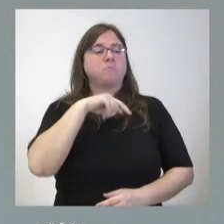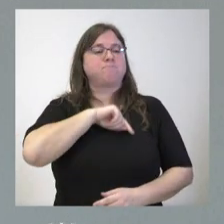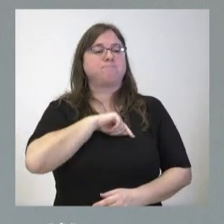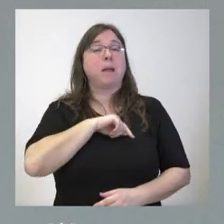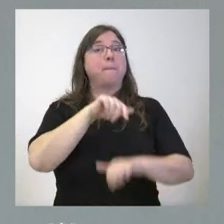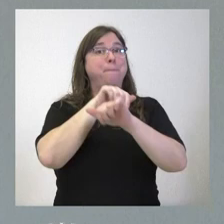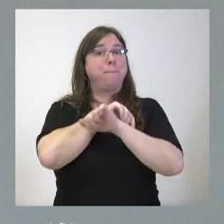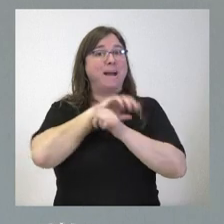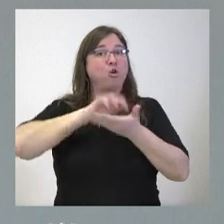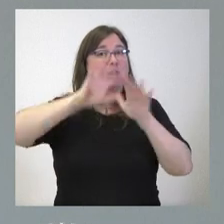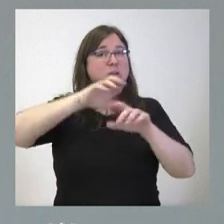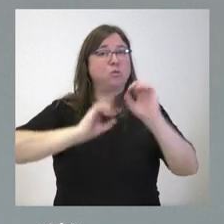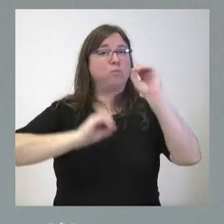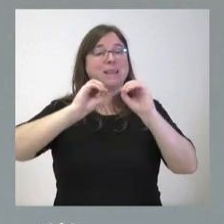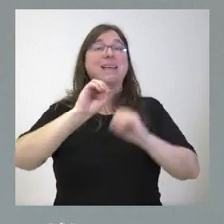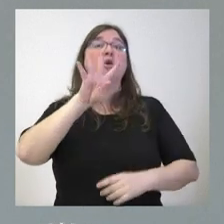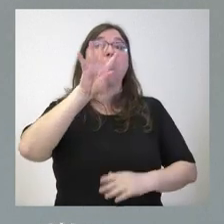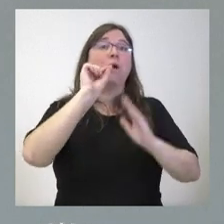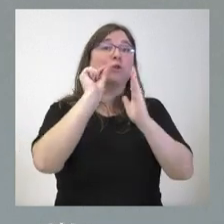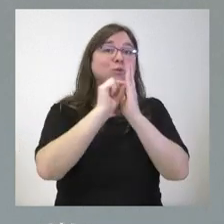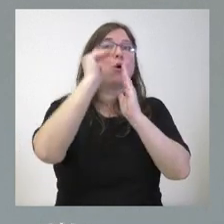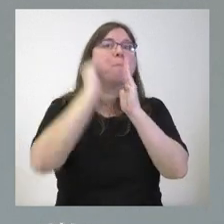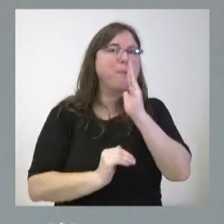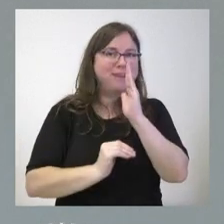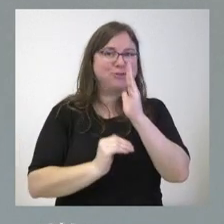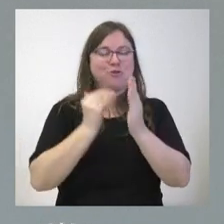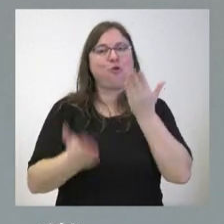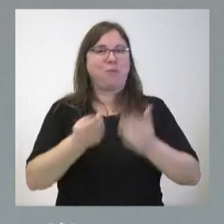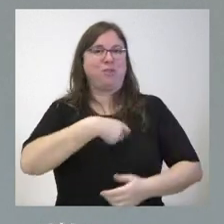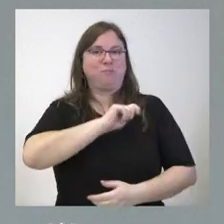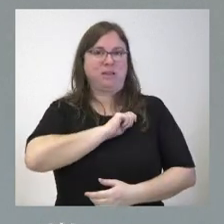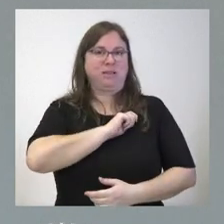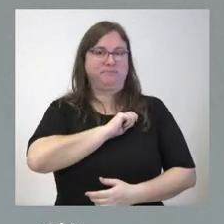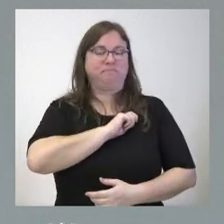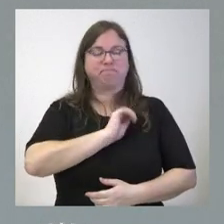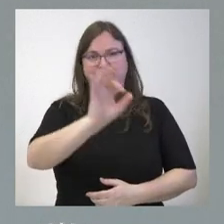tasa de paro en Castellón cuatro puntos inferiores a la media nacional es verdad que